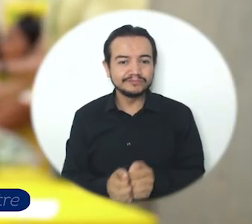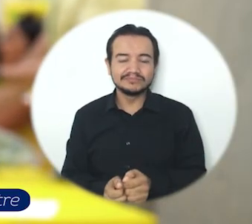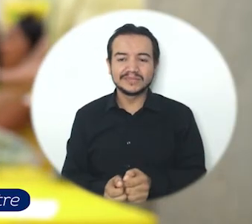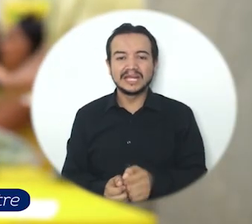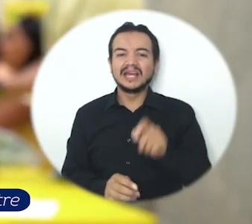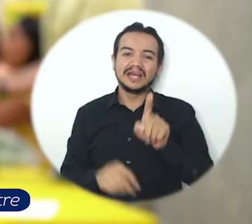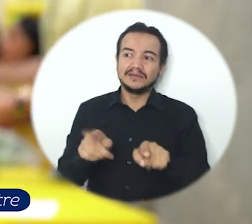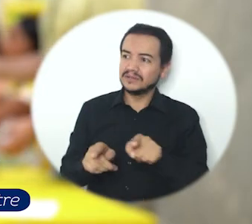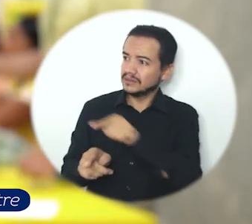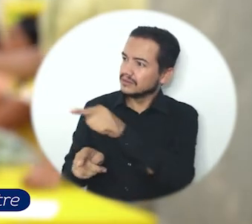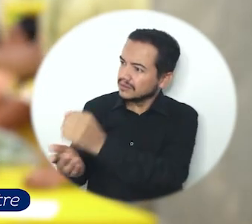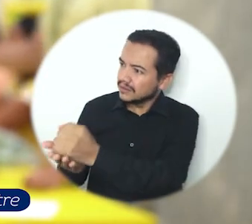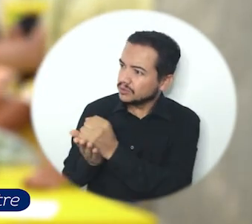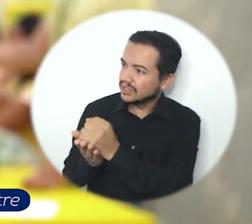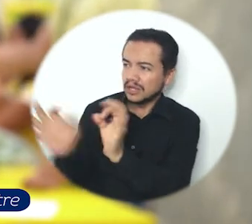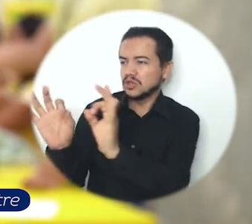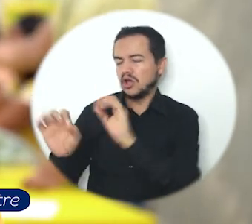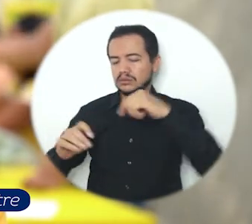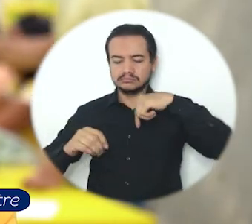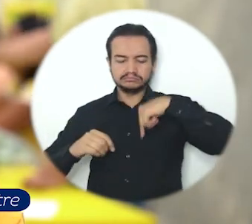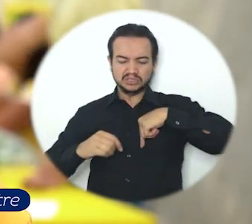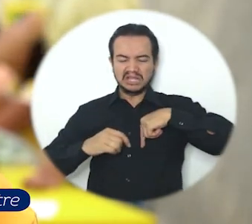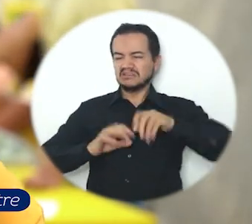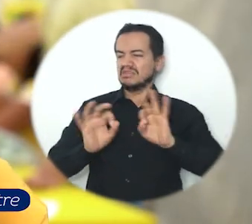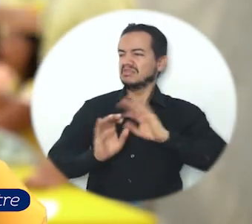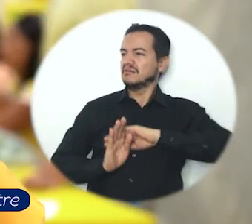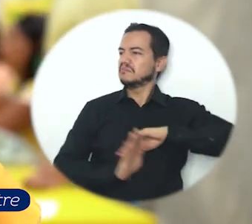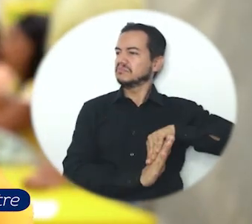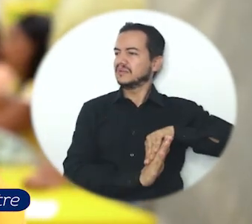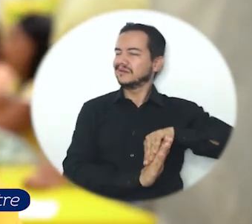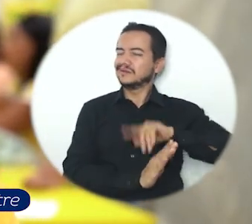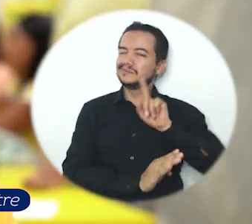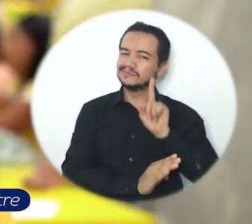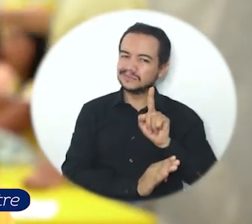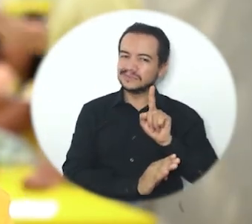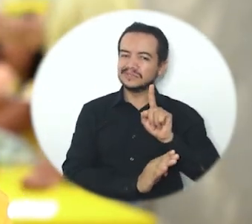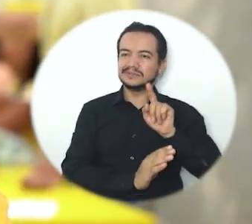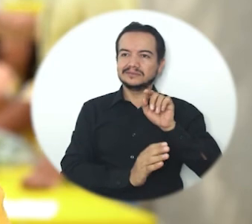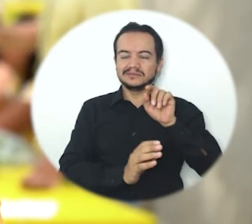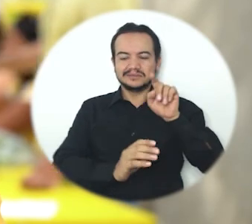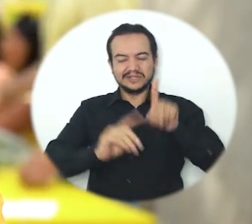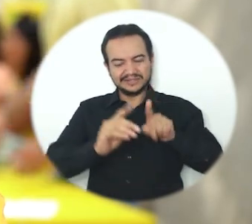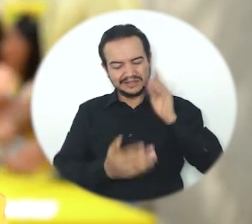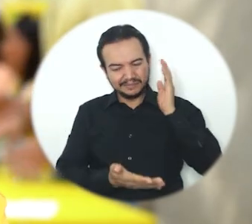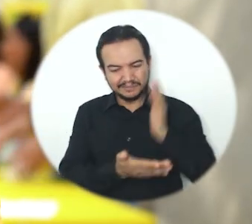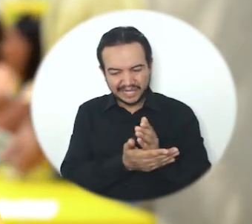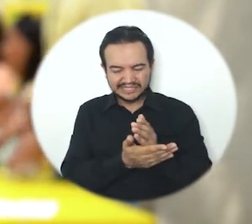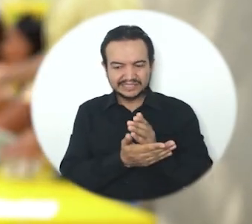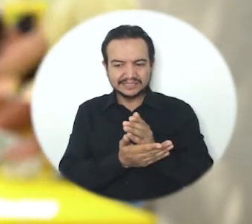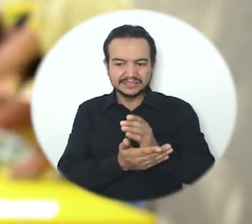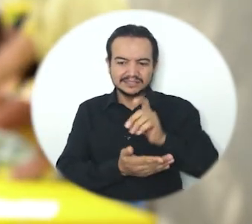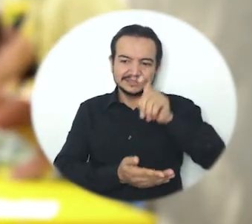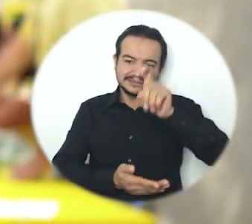no es fácil aceptar la ayuda o no es fácil aceptar lo que tenemos, pero llega el momento en que es